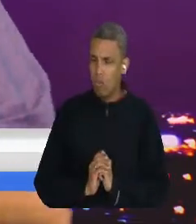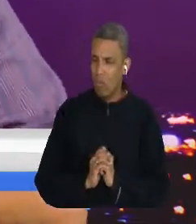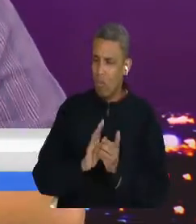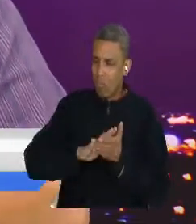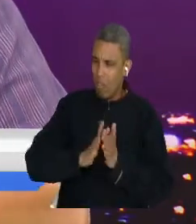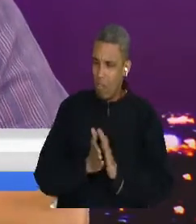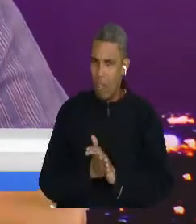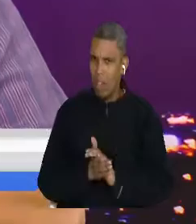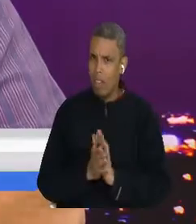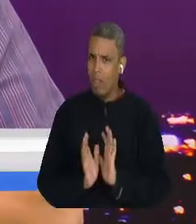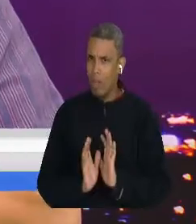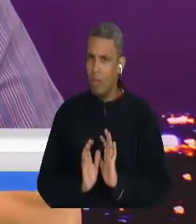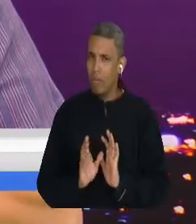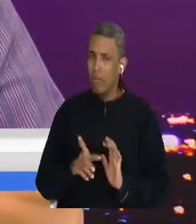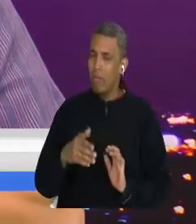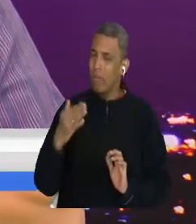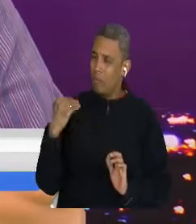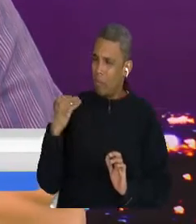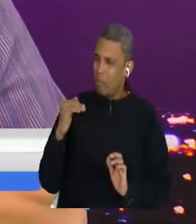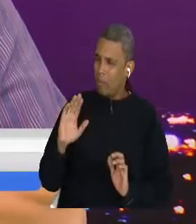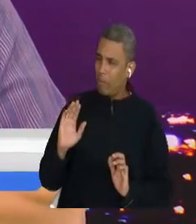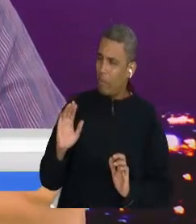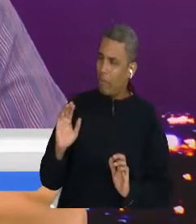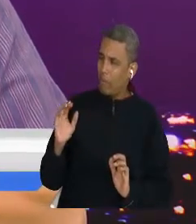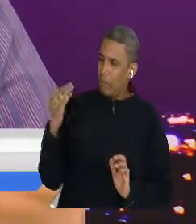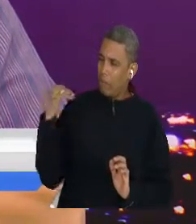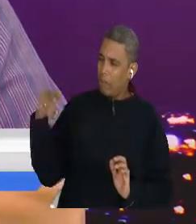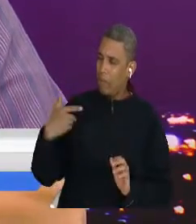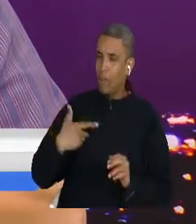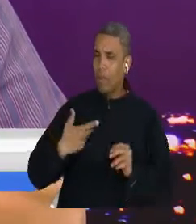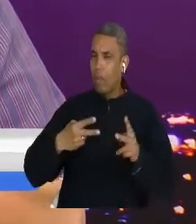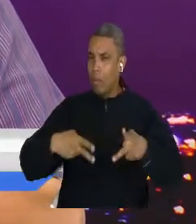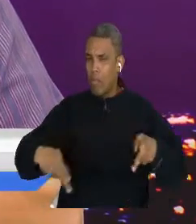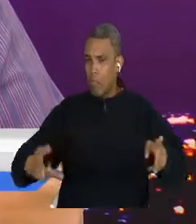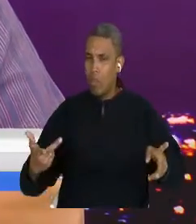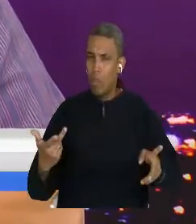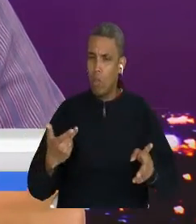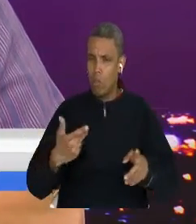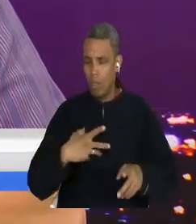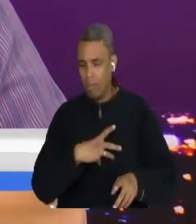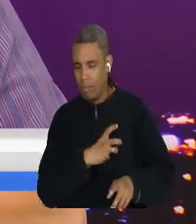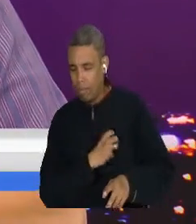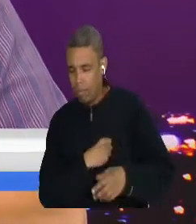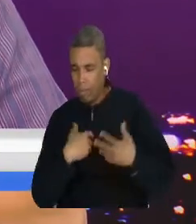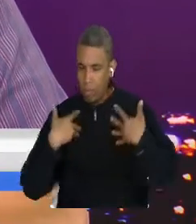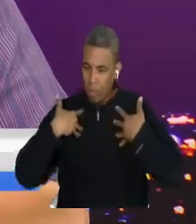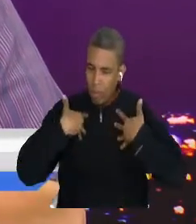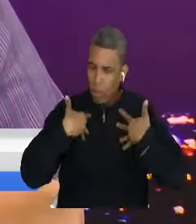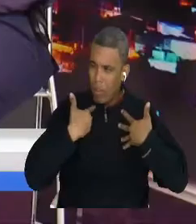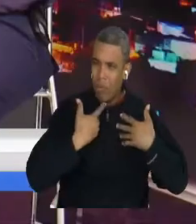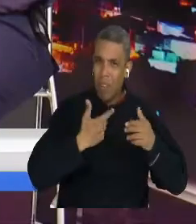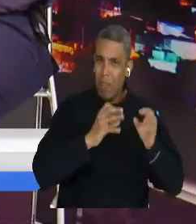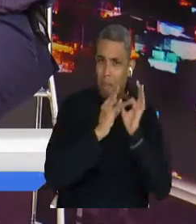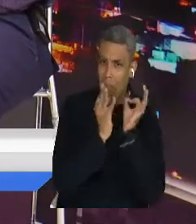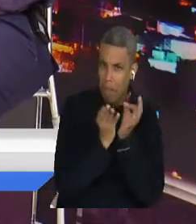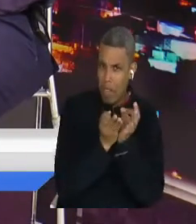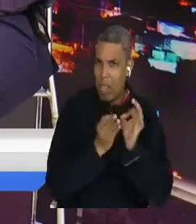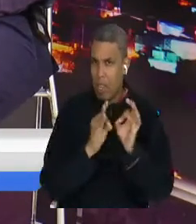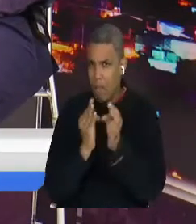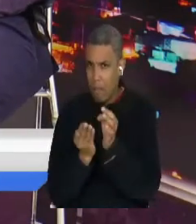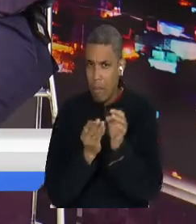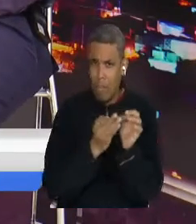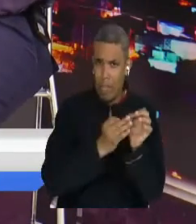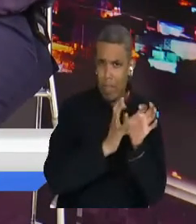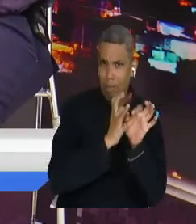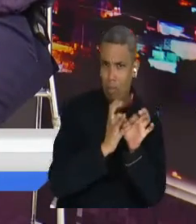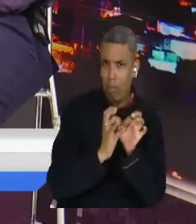quiero abordar el tema de víctimas. Desde las víctimas, lo que yo veo de eso, que lo comentábamos en el